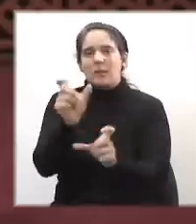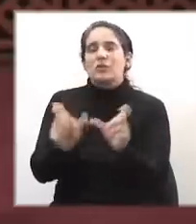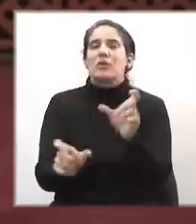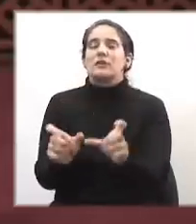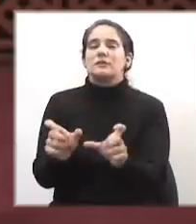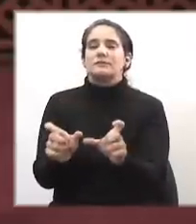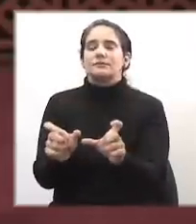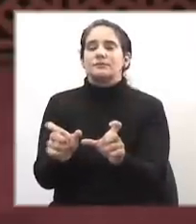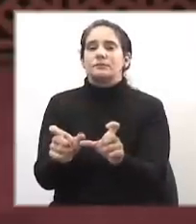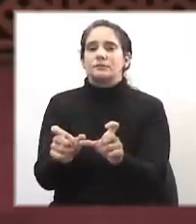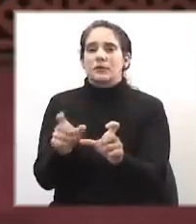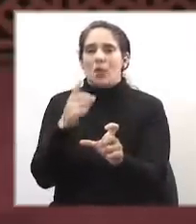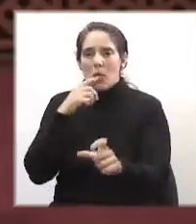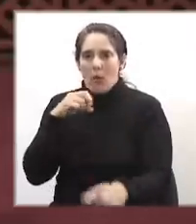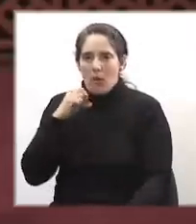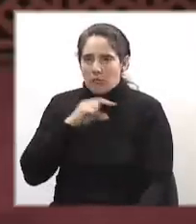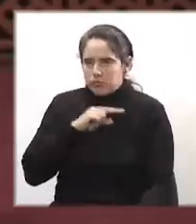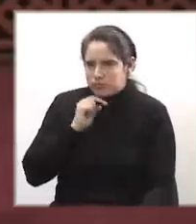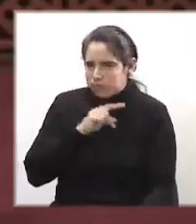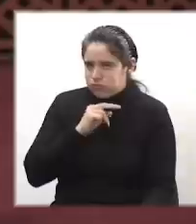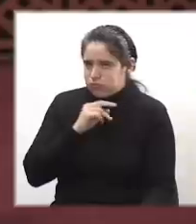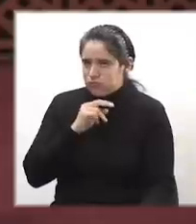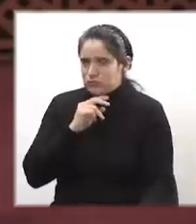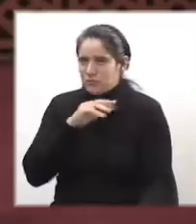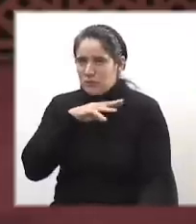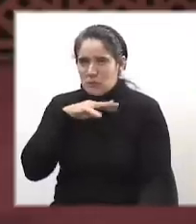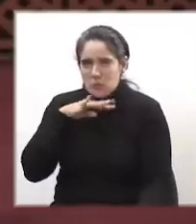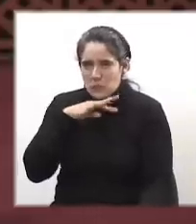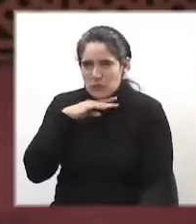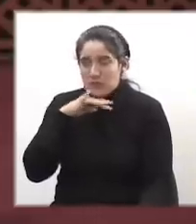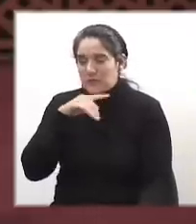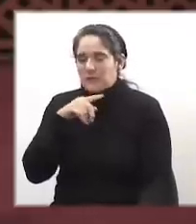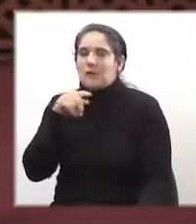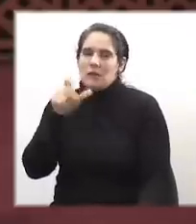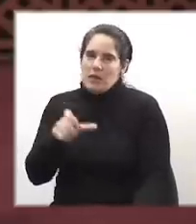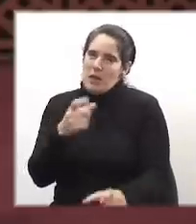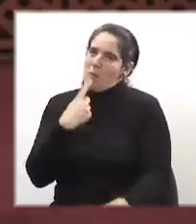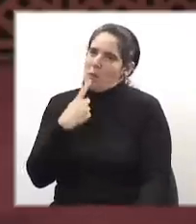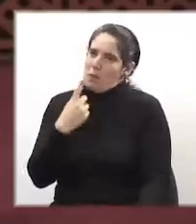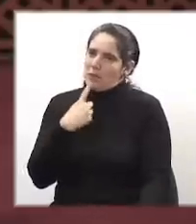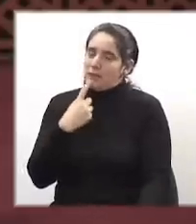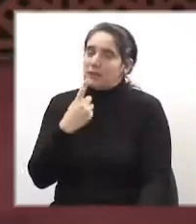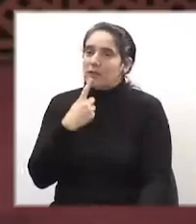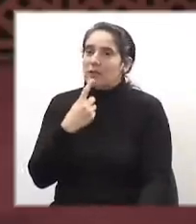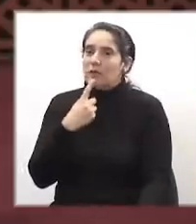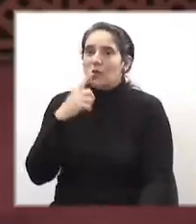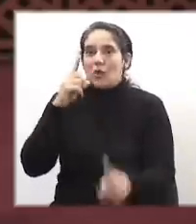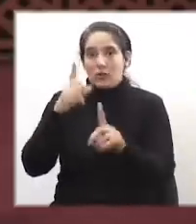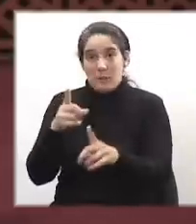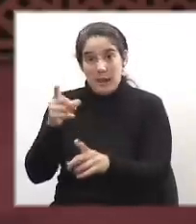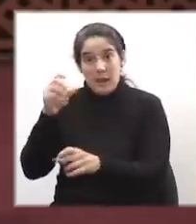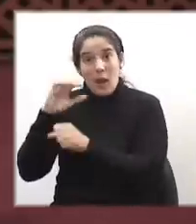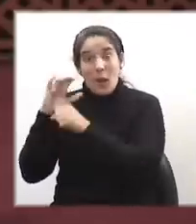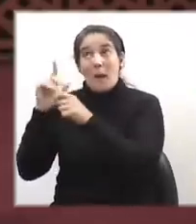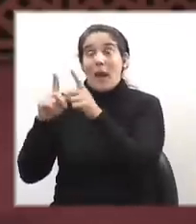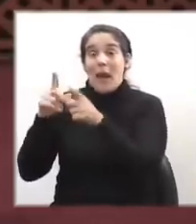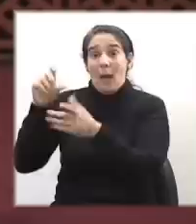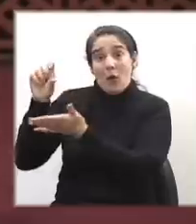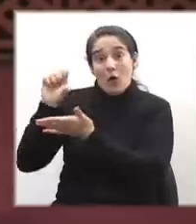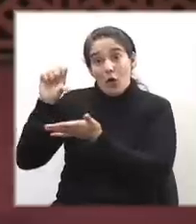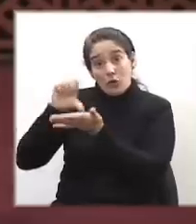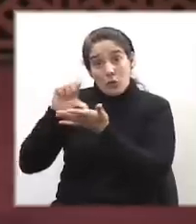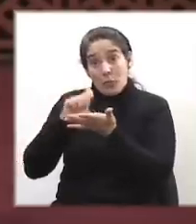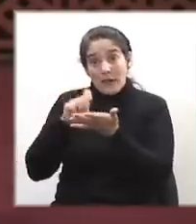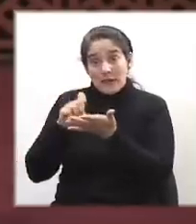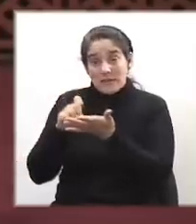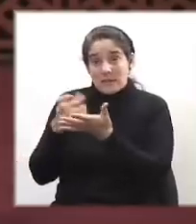Hubo corrupción en la clase política. También hubo presión extranjera que reflejaba el